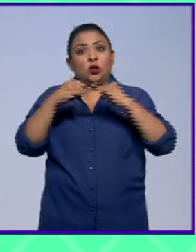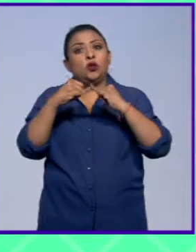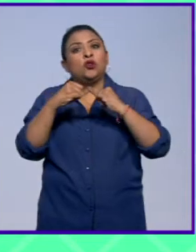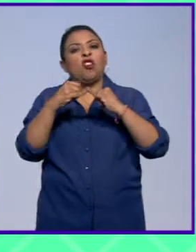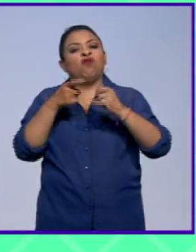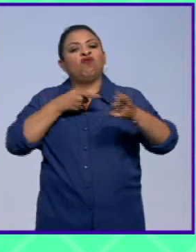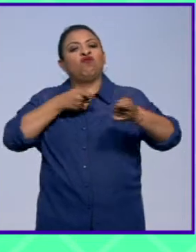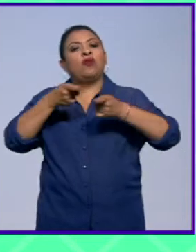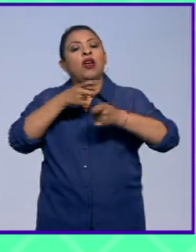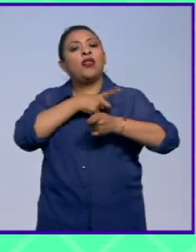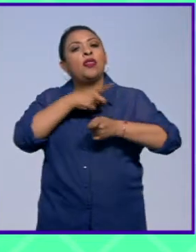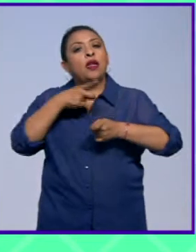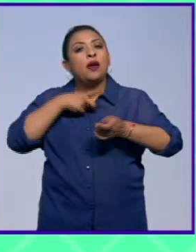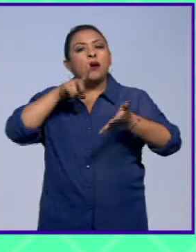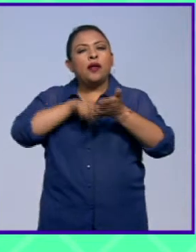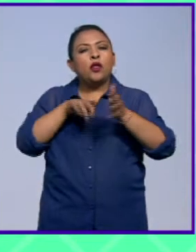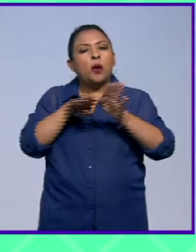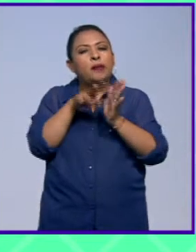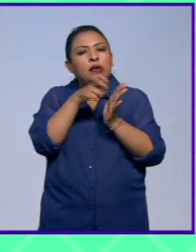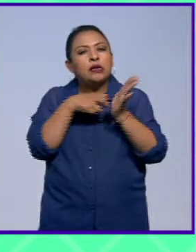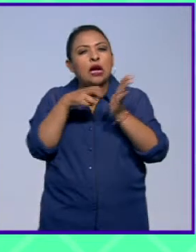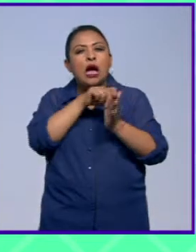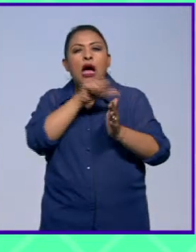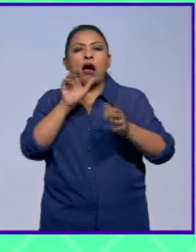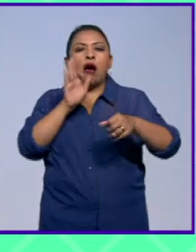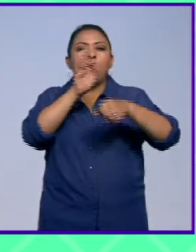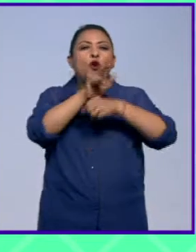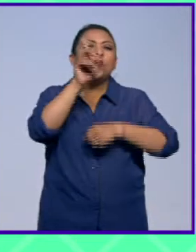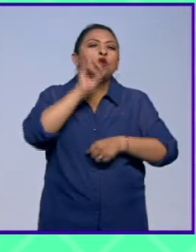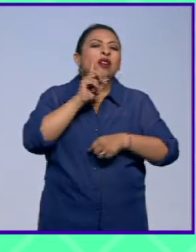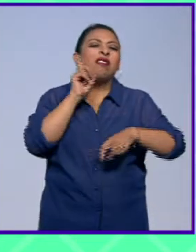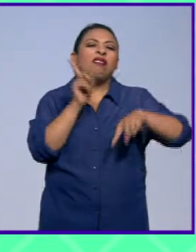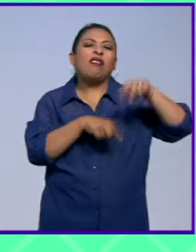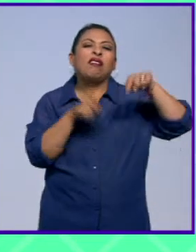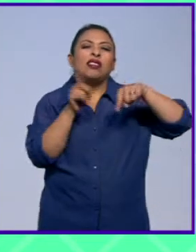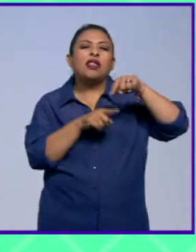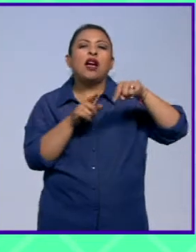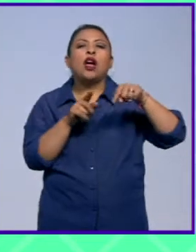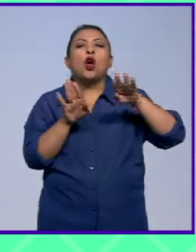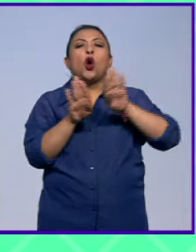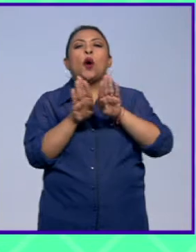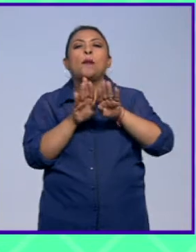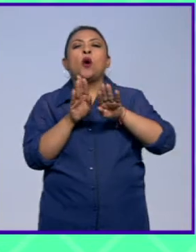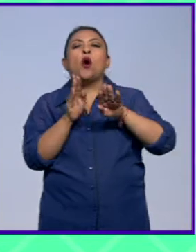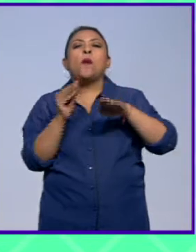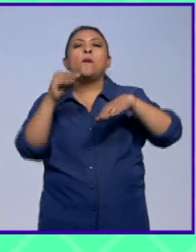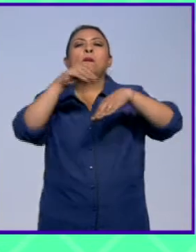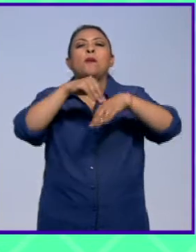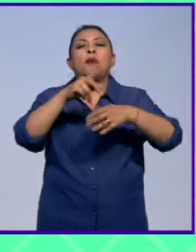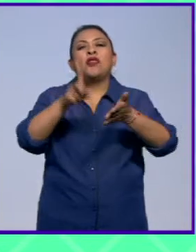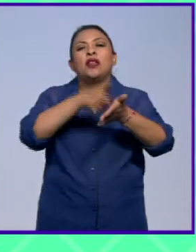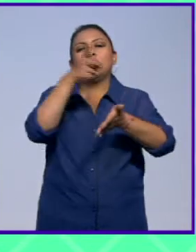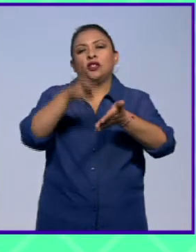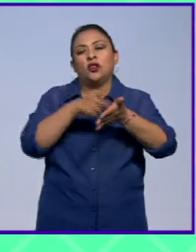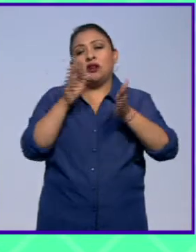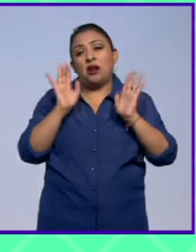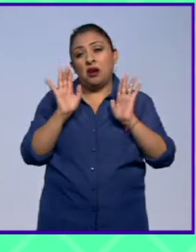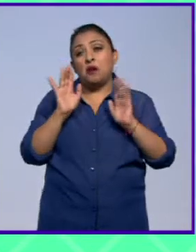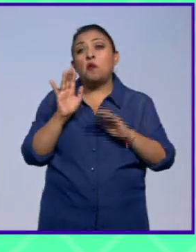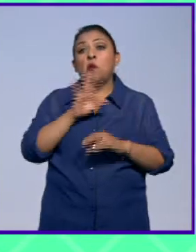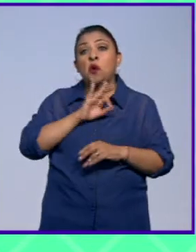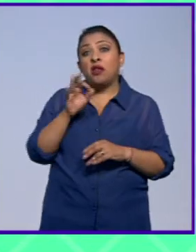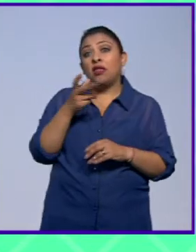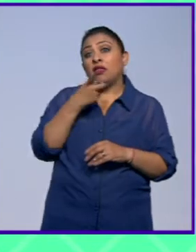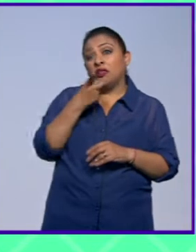regidora debe considerar la revalorización de la mujer y eliminar ciertas acepciones de su diccionario. Ah, bueno, es que se puede considerar